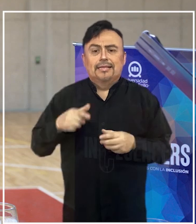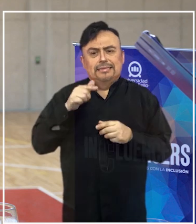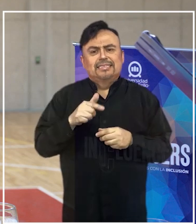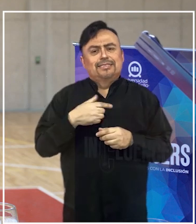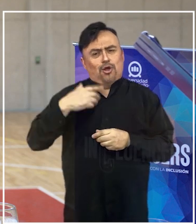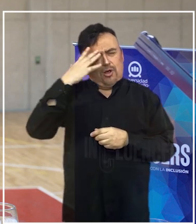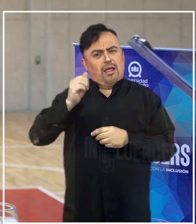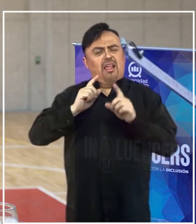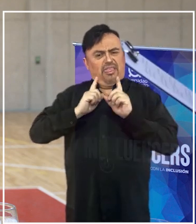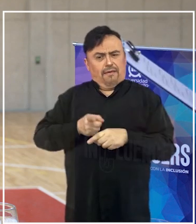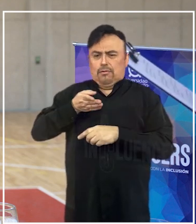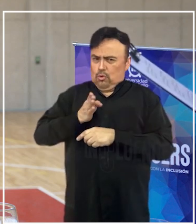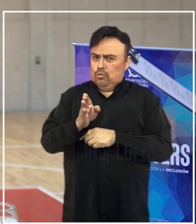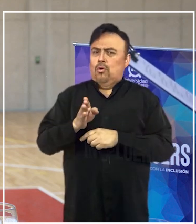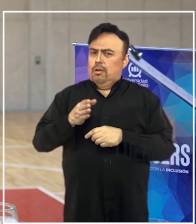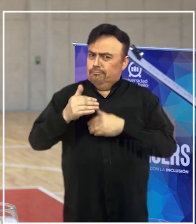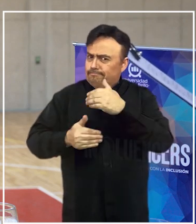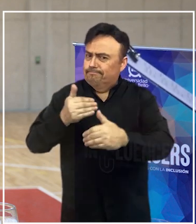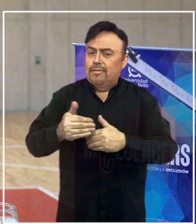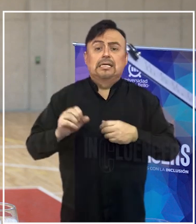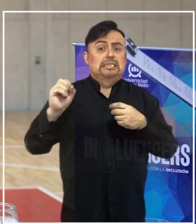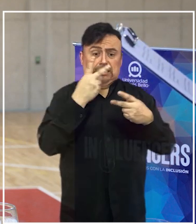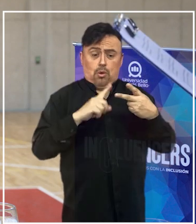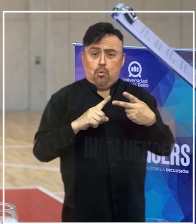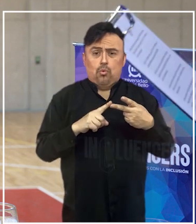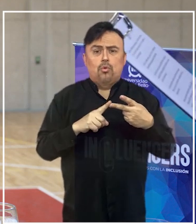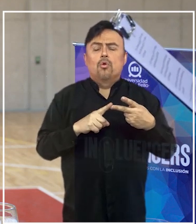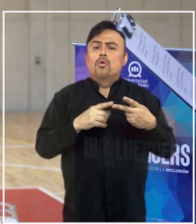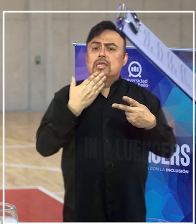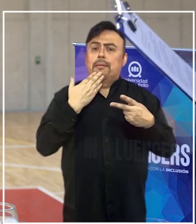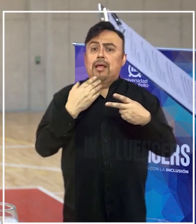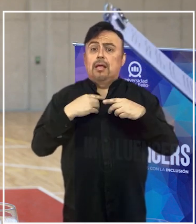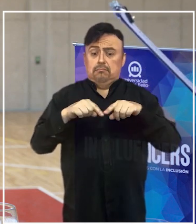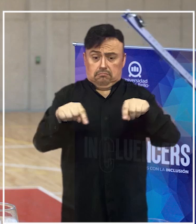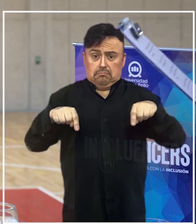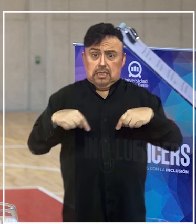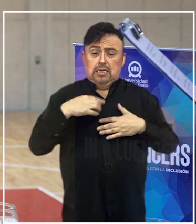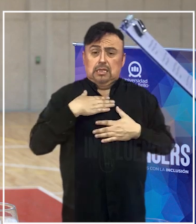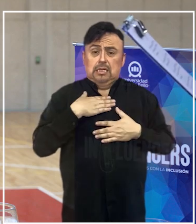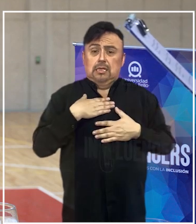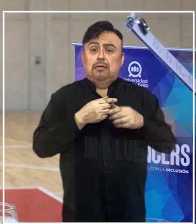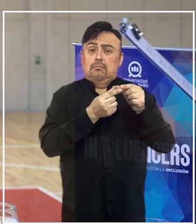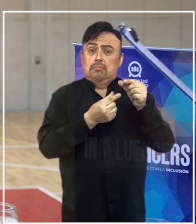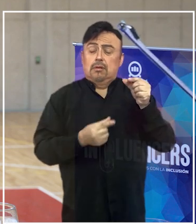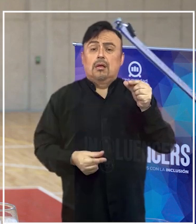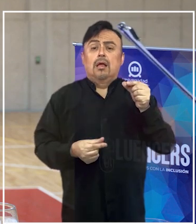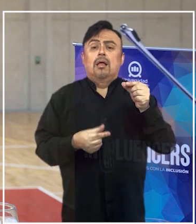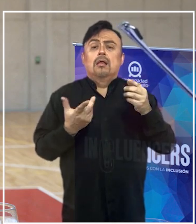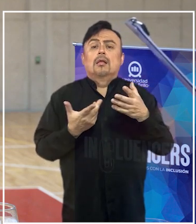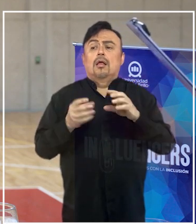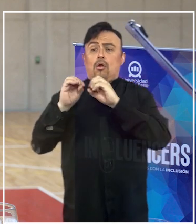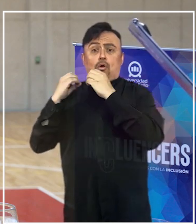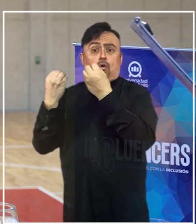continuar avanzando. Lo segundo es que también territorialmente no está la presencia de todas las